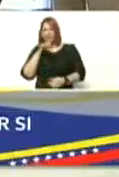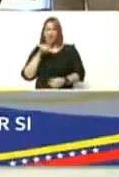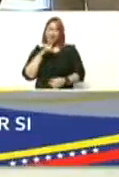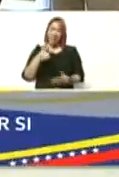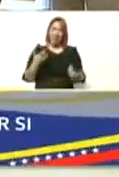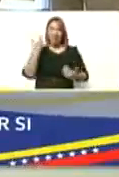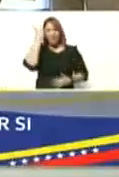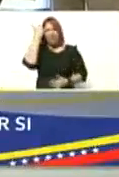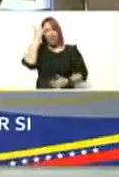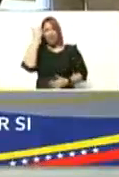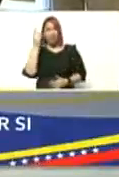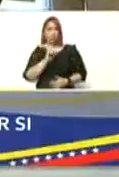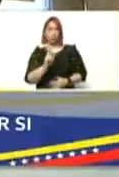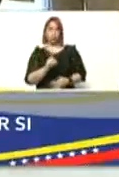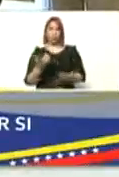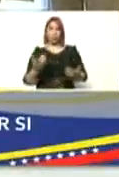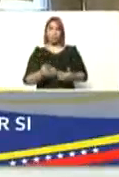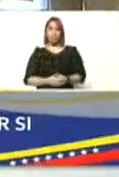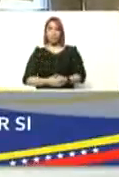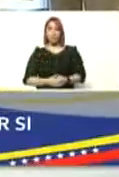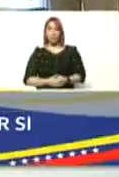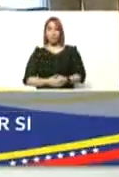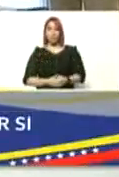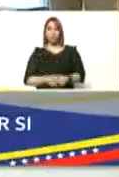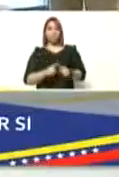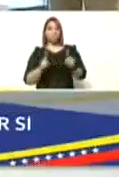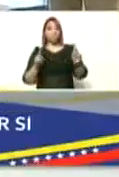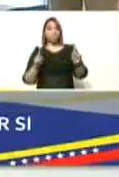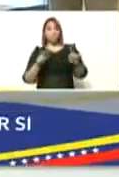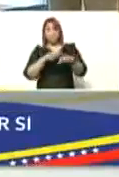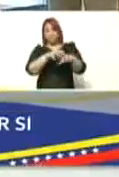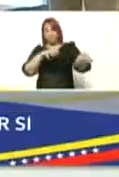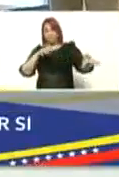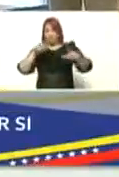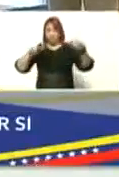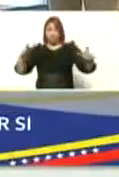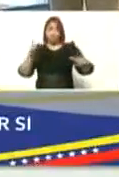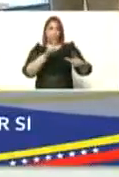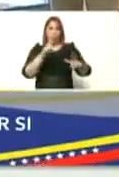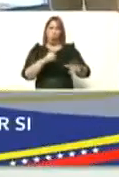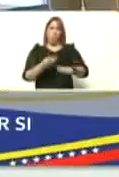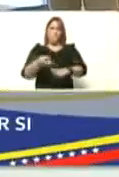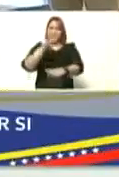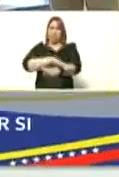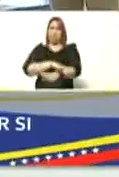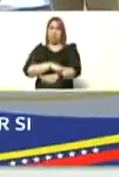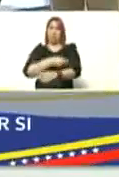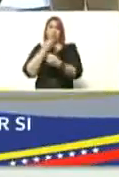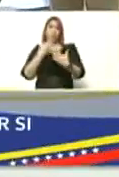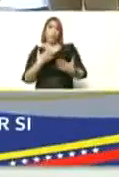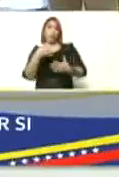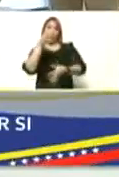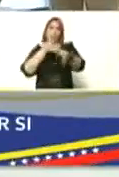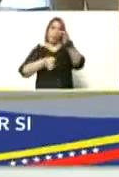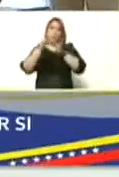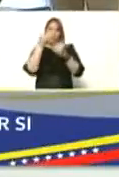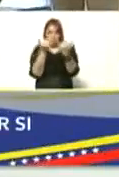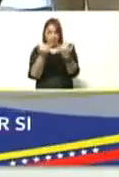etcétera etcétera pero que la mayoría de los casos no pasa la gravedad bueno ahora me lo explica